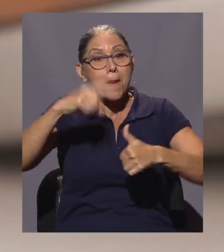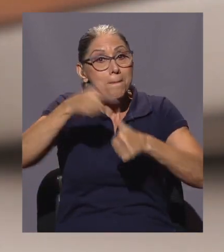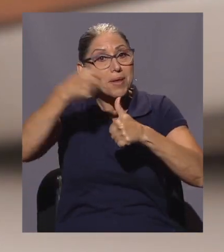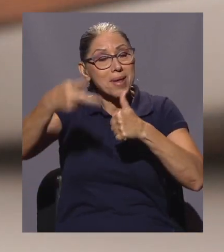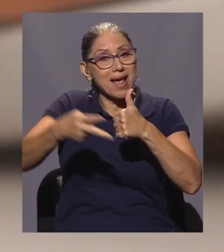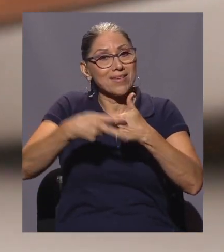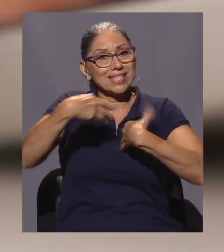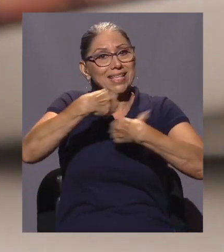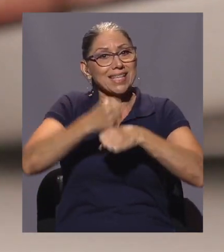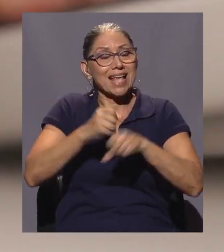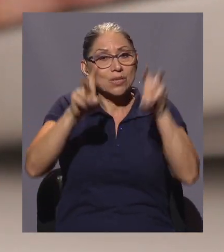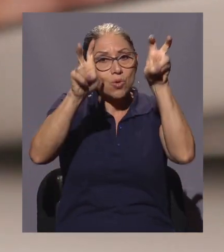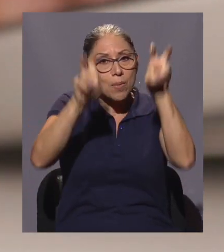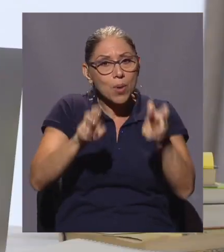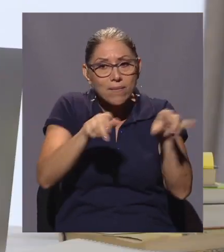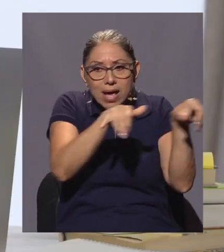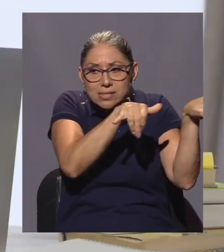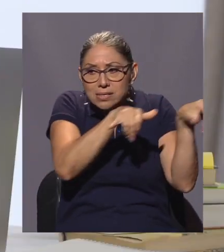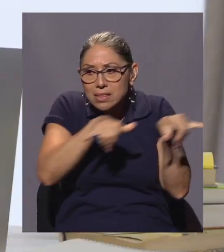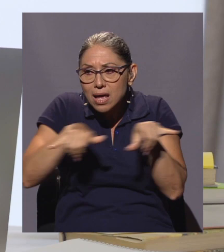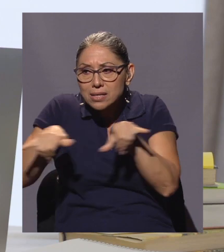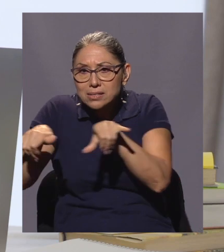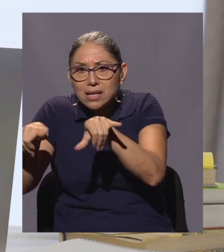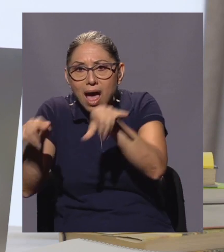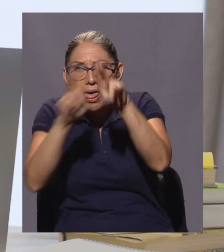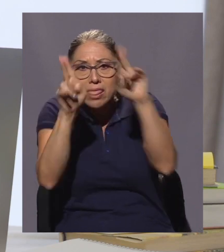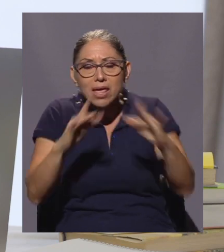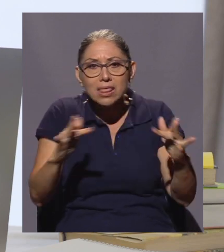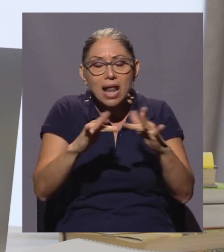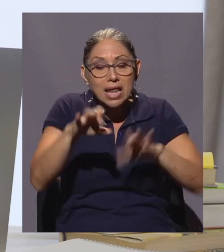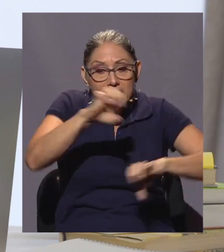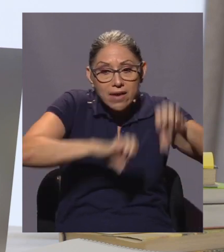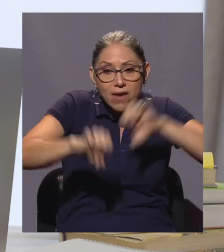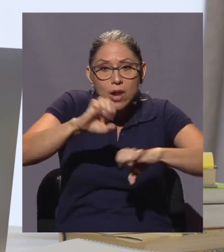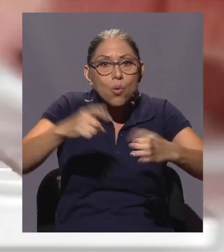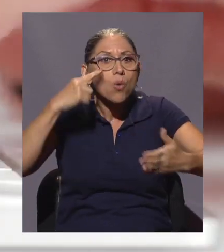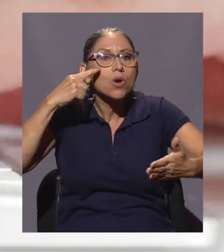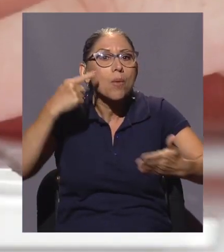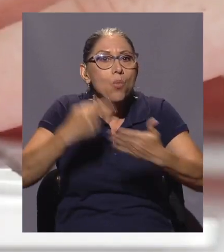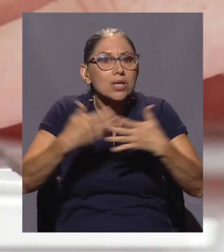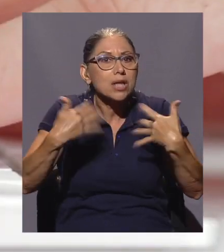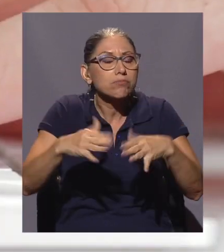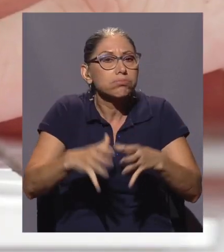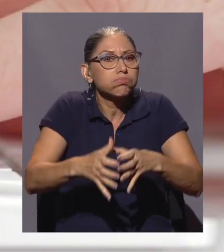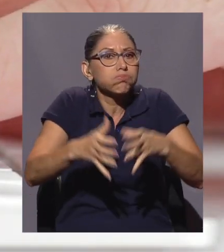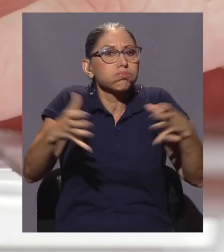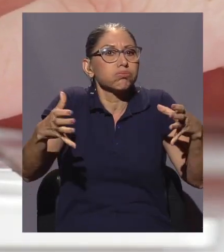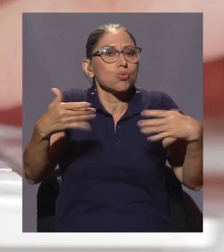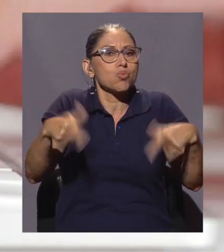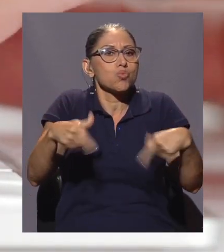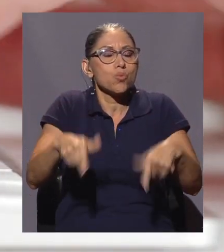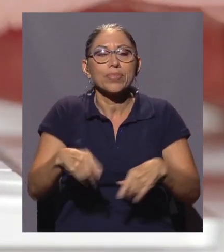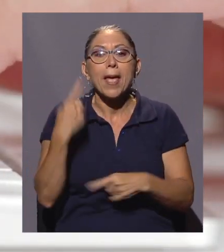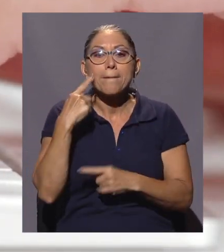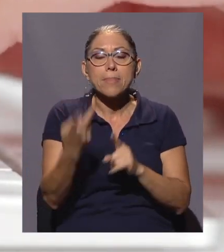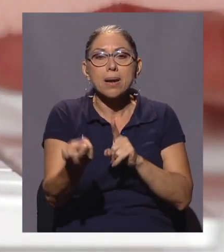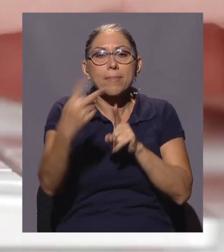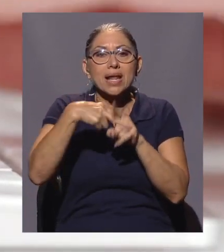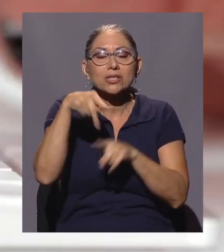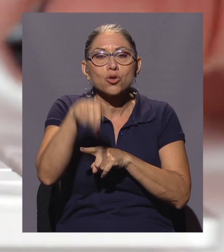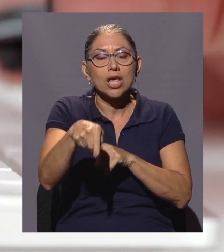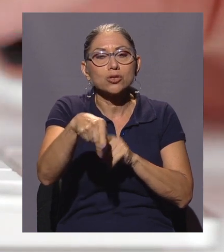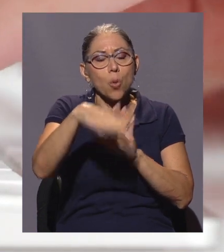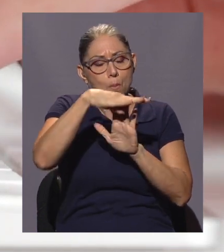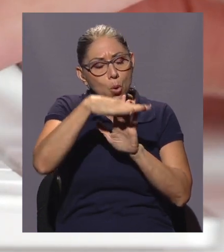aplica una prueba estandarizada digital que evalúa una muestra tan representativa. Para la aplicación de esta herramienta, se implementará el